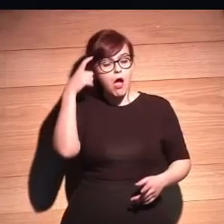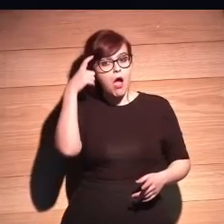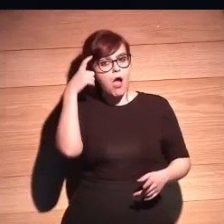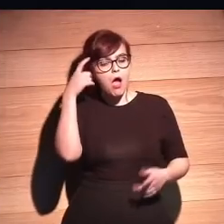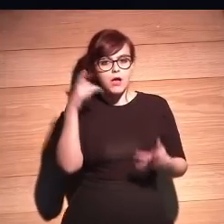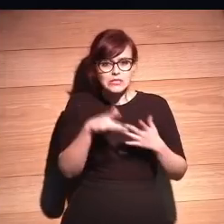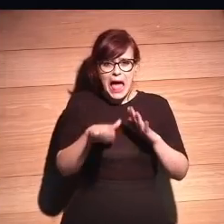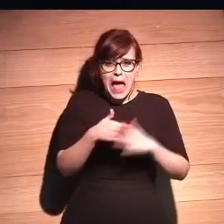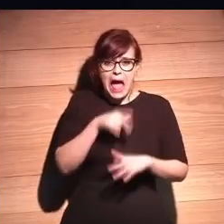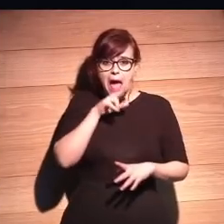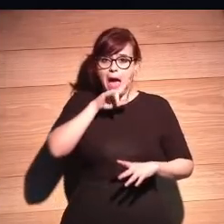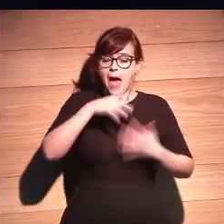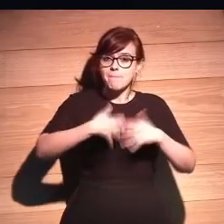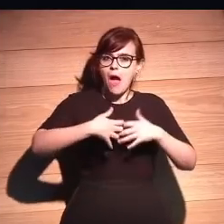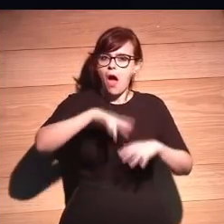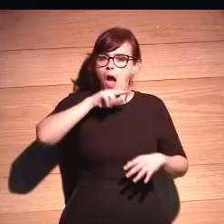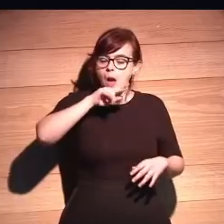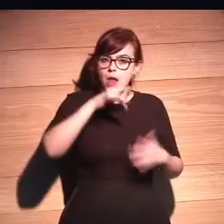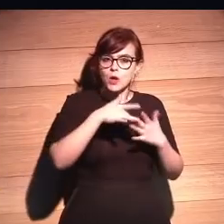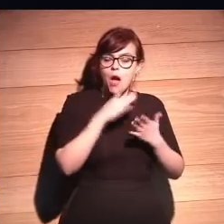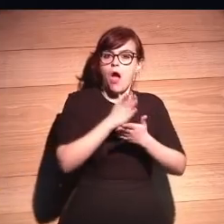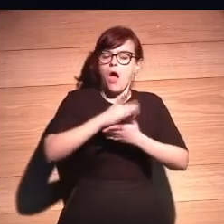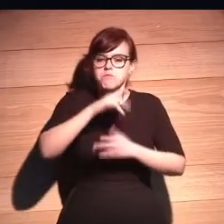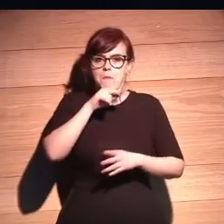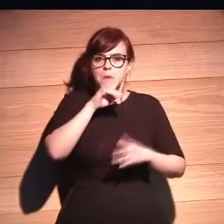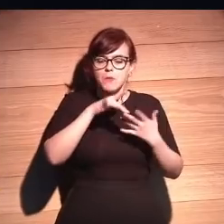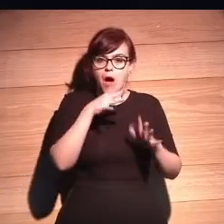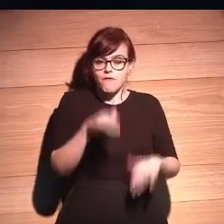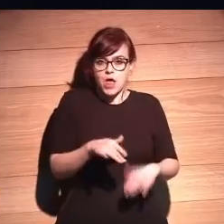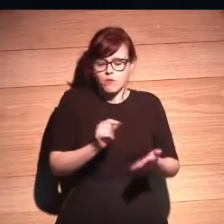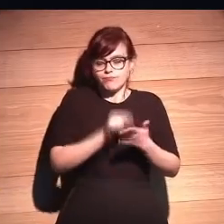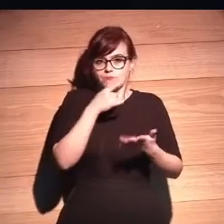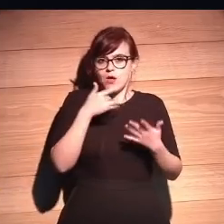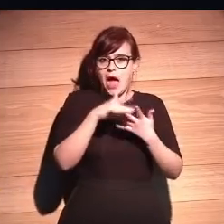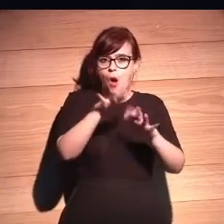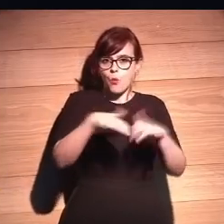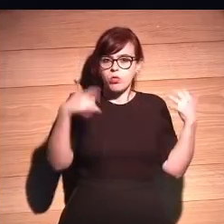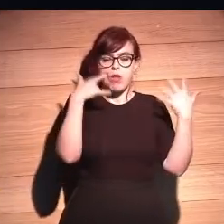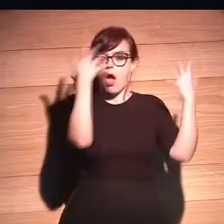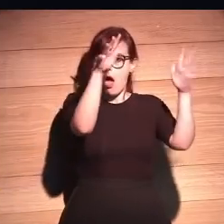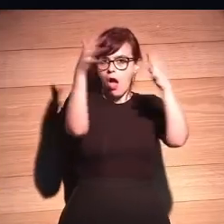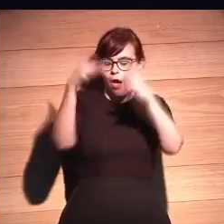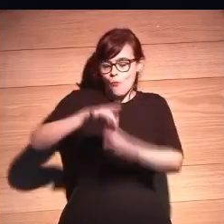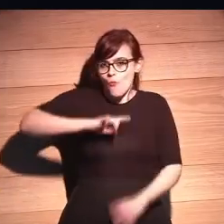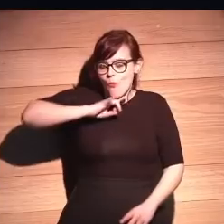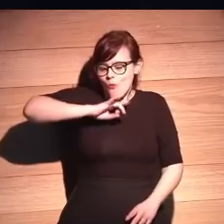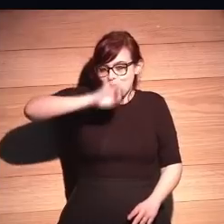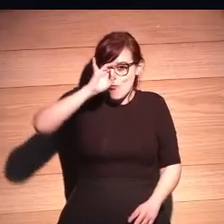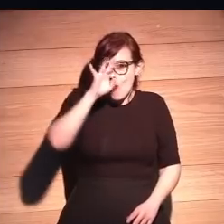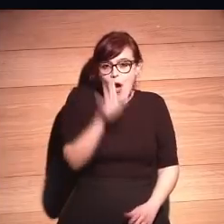tartamudeo y en el acto se arranca un aplauso en la audiencia, ¿no? Porque dices, ¡guau! ¡Guau!